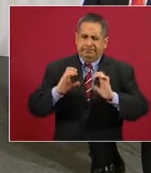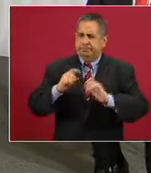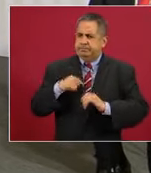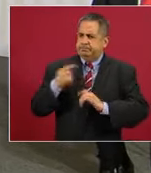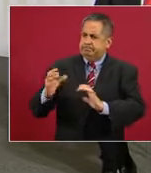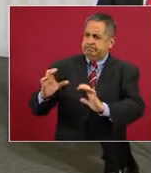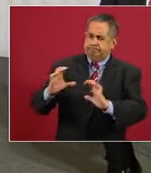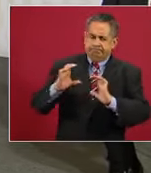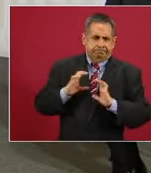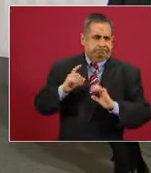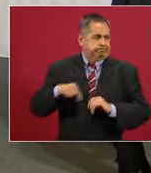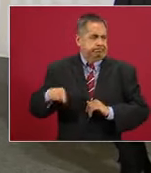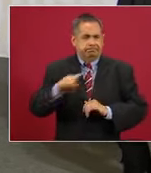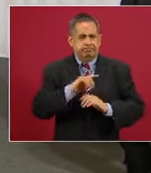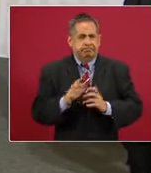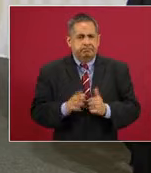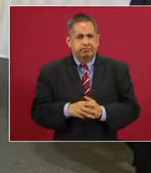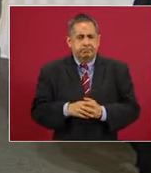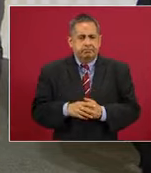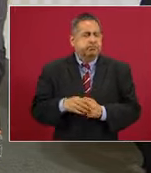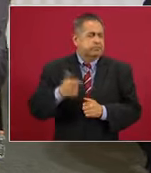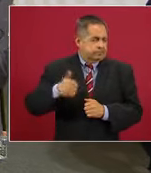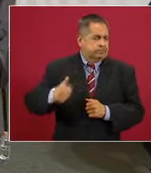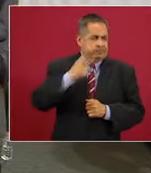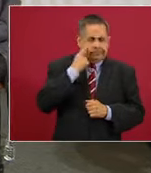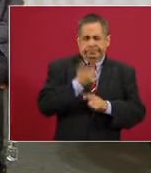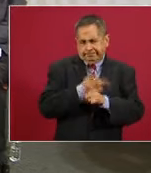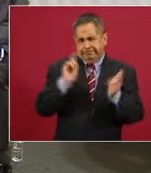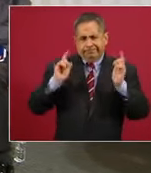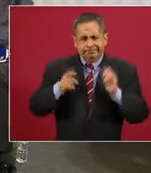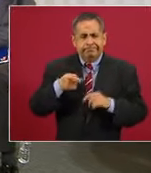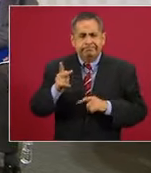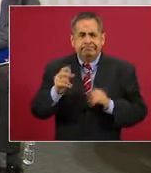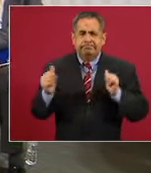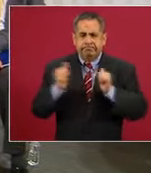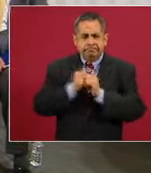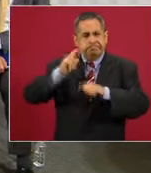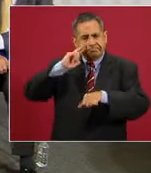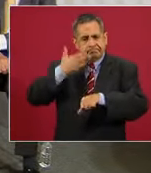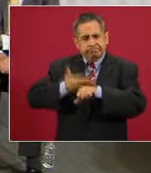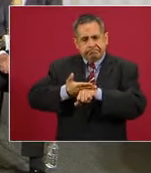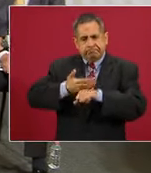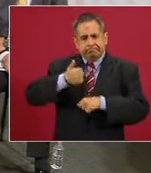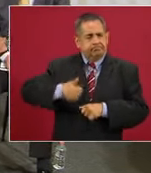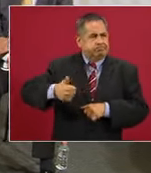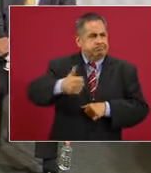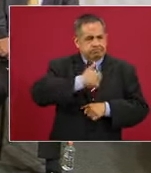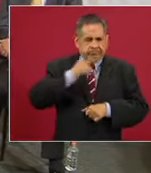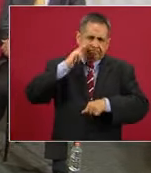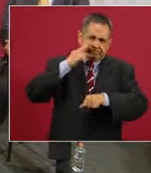actuar con libertad y al mismo tiempo con responsabilidad.